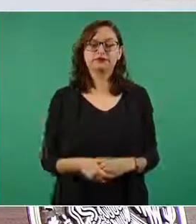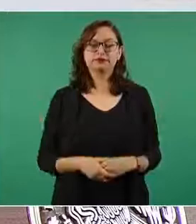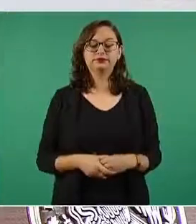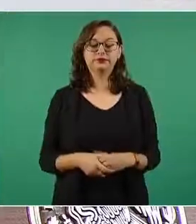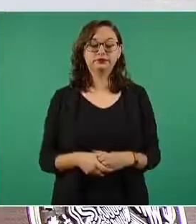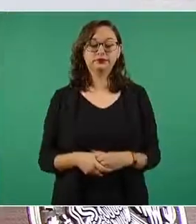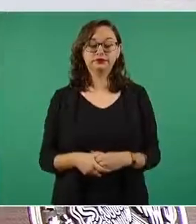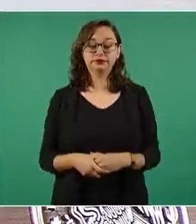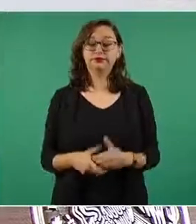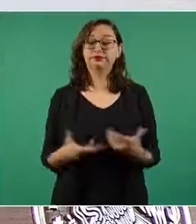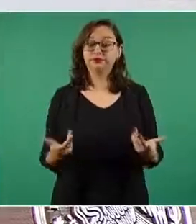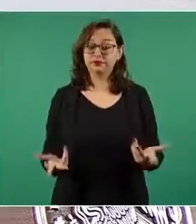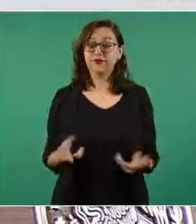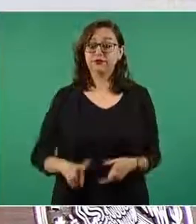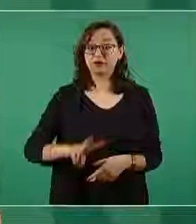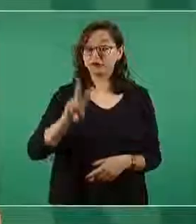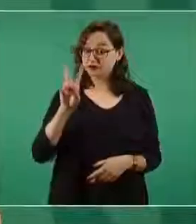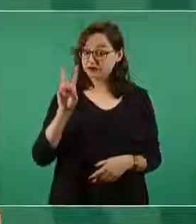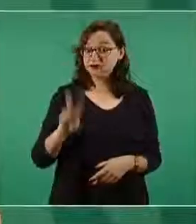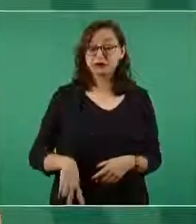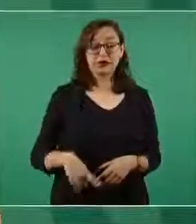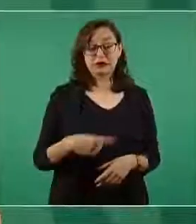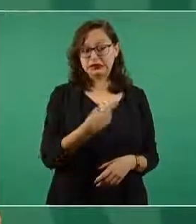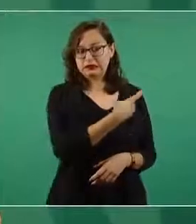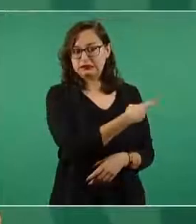Entonces, cuesta mucho trabajo